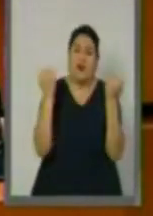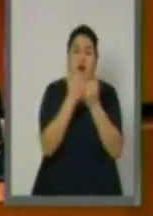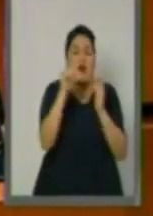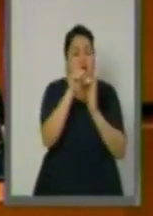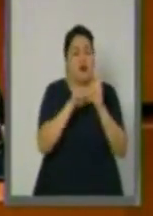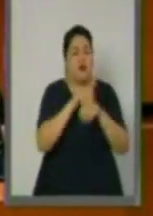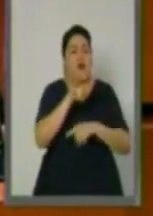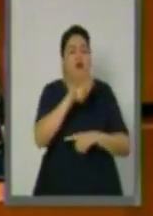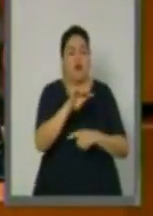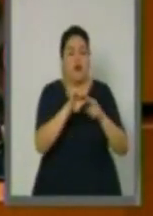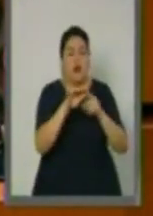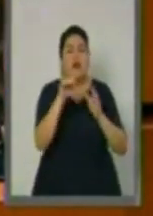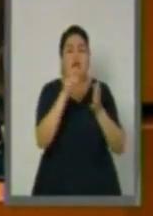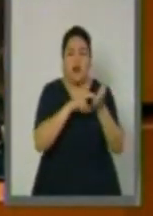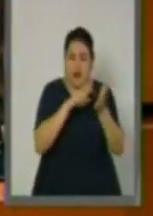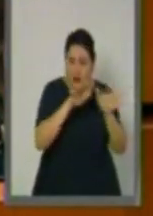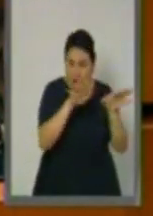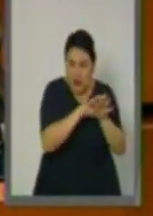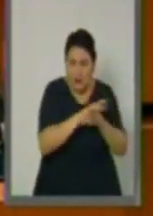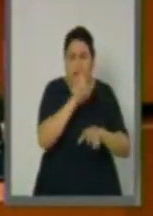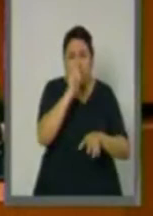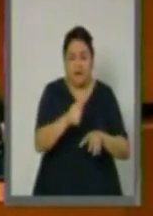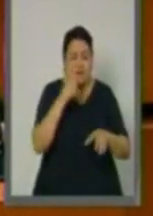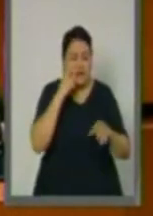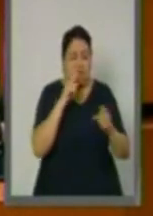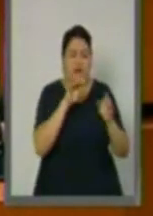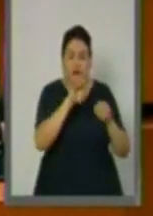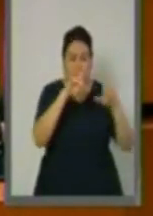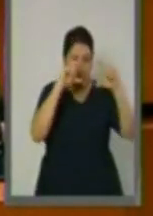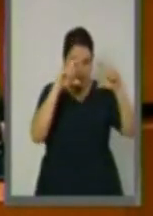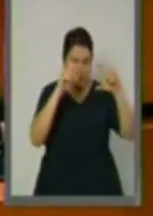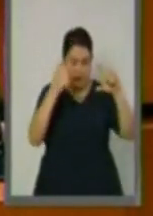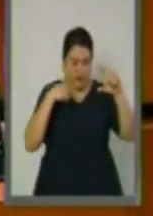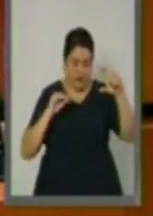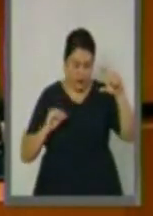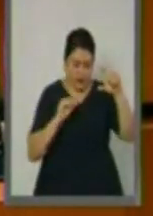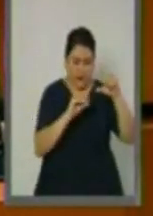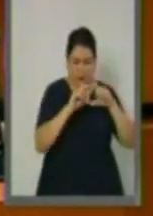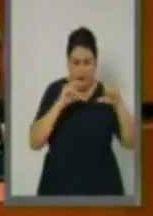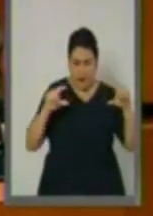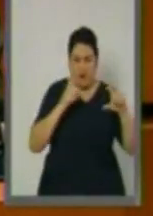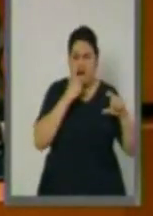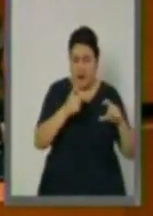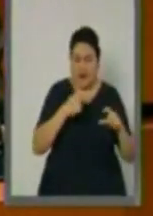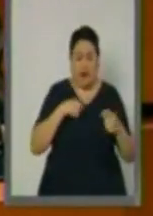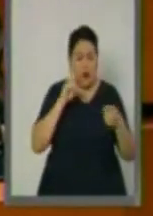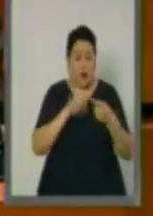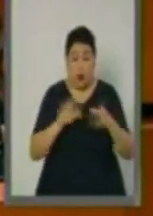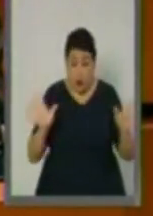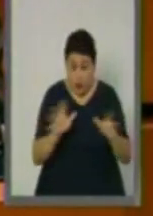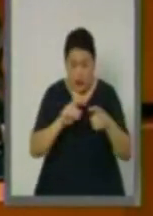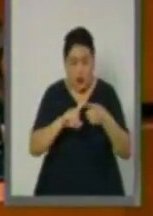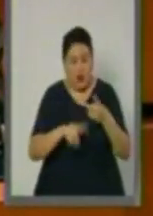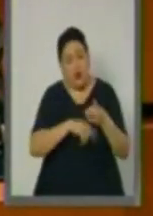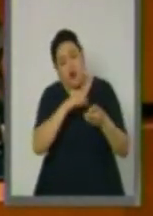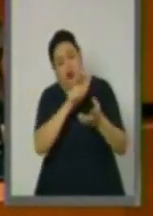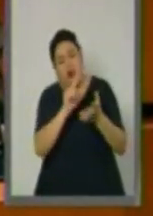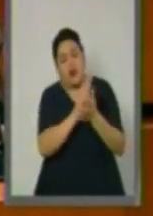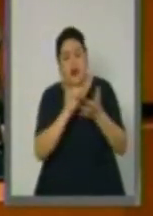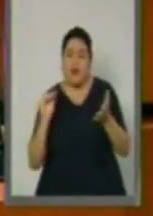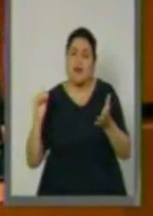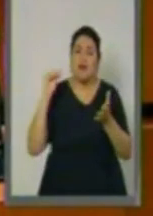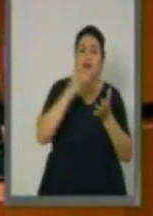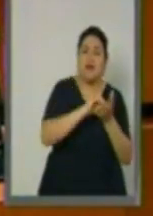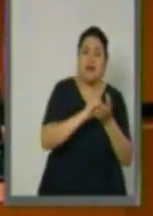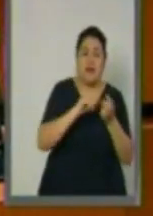establecería en una fracción 19, promover y en su caso instrumentar, mecanismos